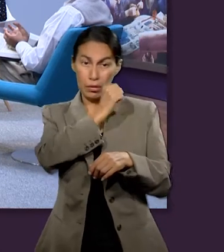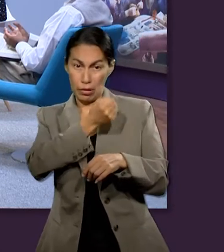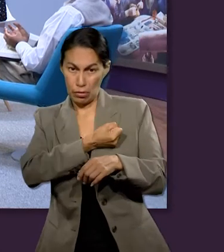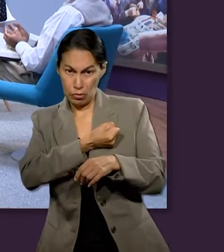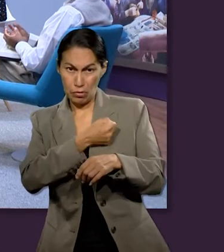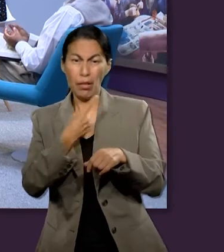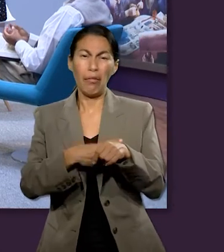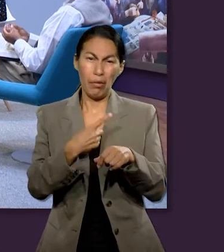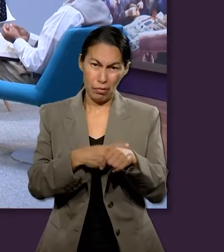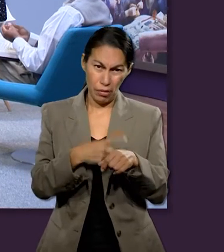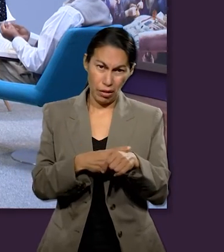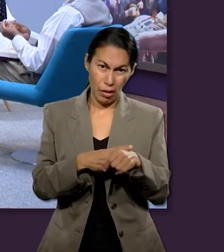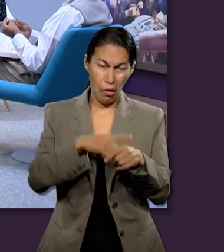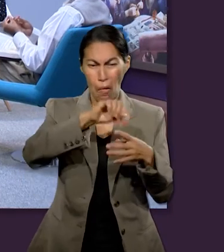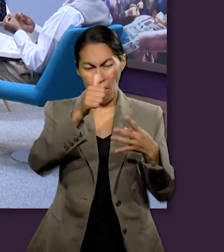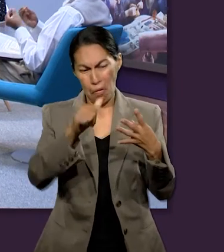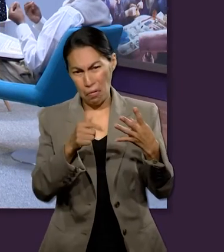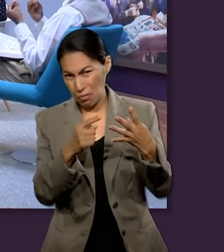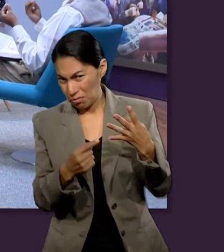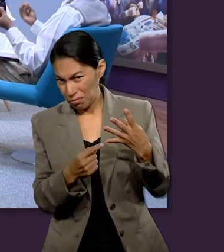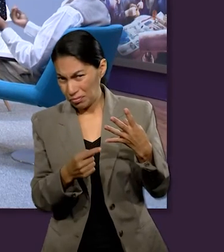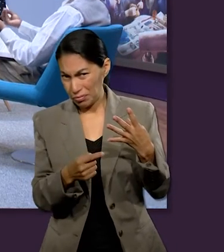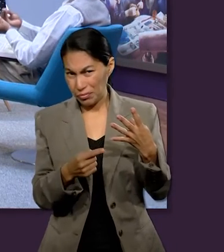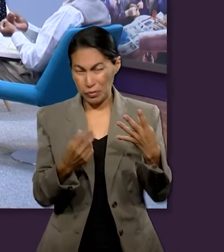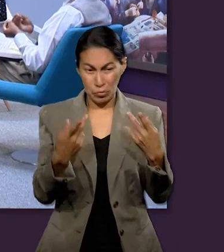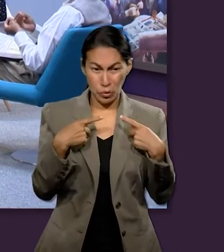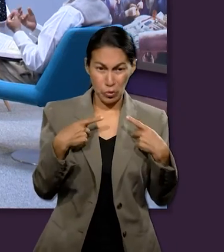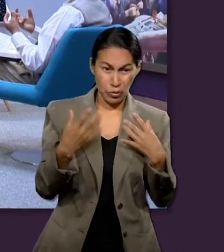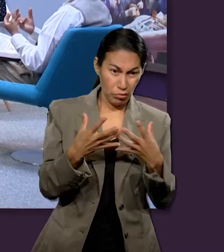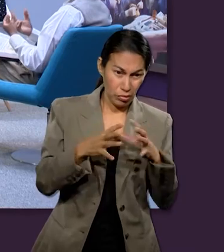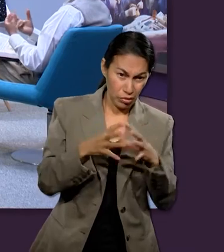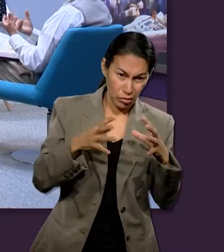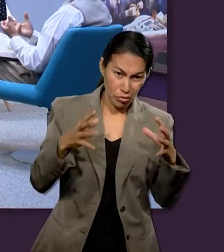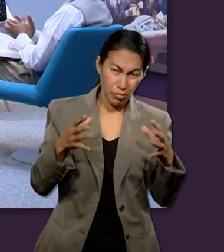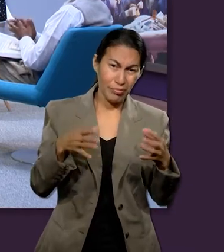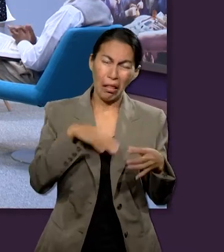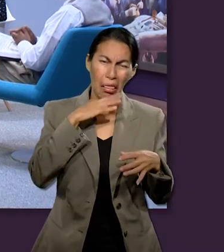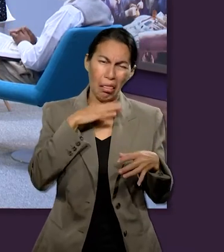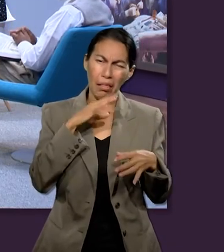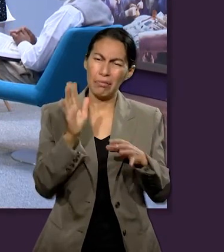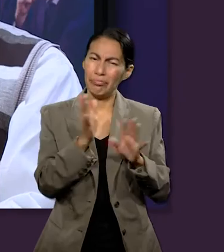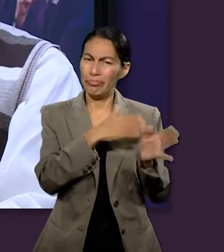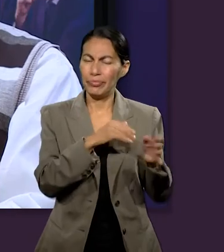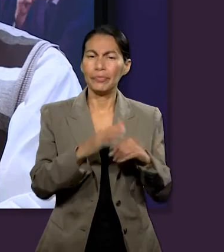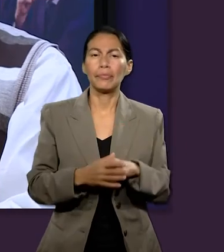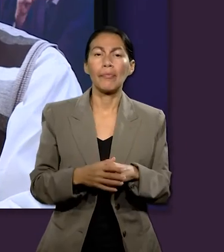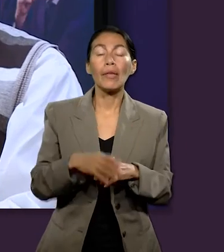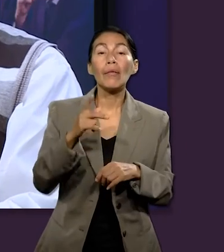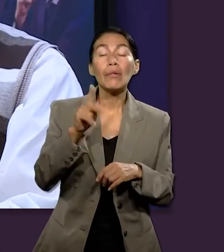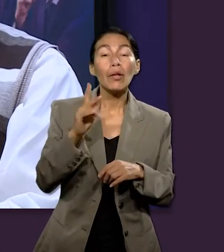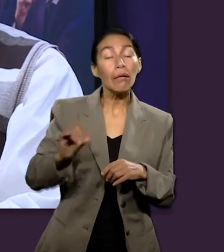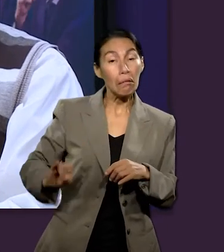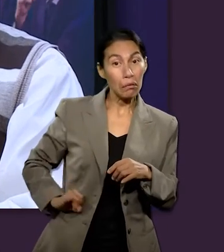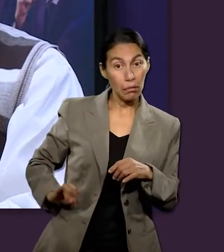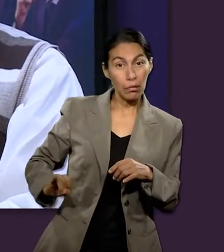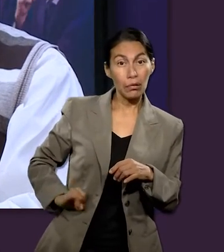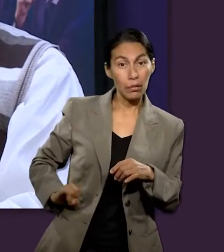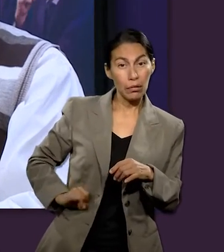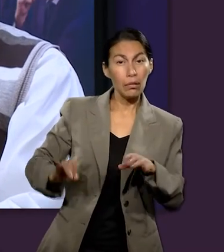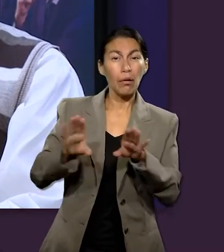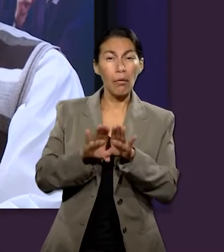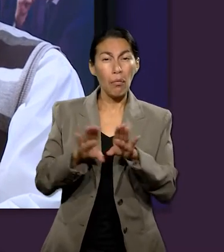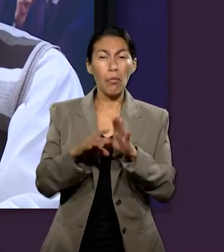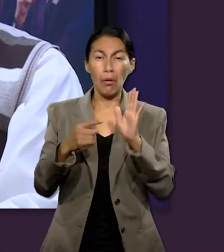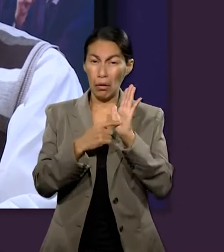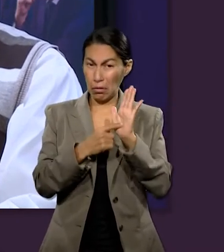enfermedad sin tener en cuenta las demás esferas en las que los seres humanos nos desarrollamos. Y es muy interesante cómo